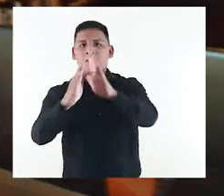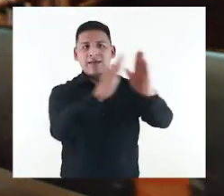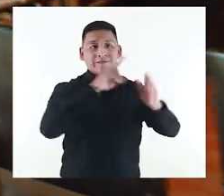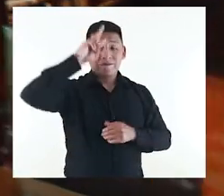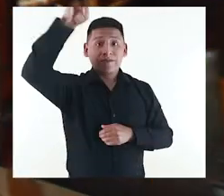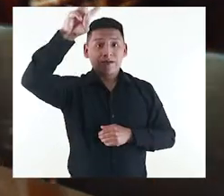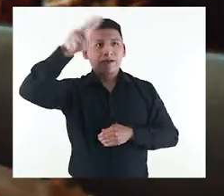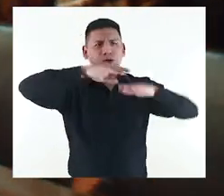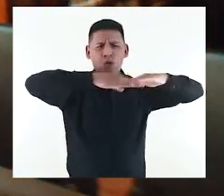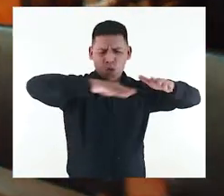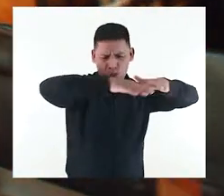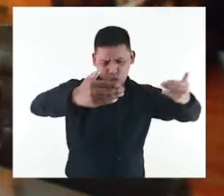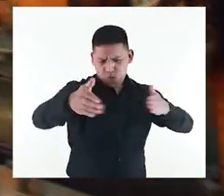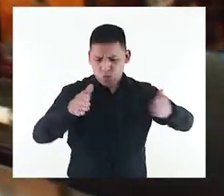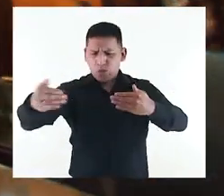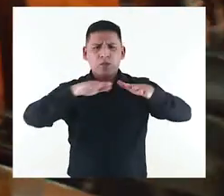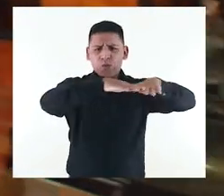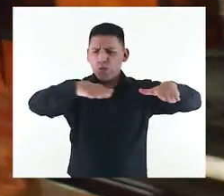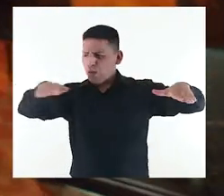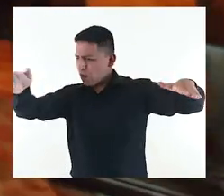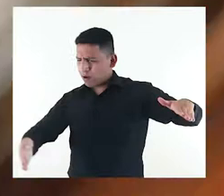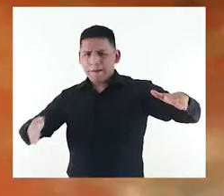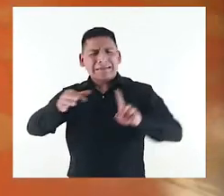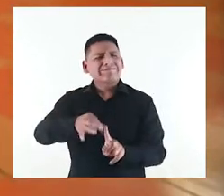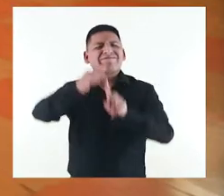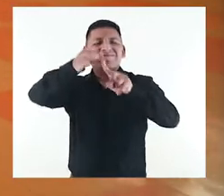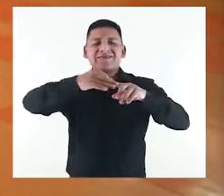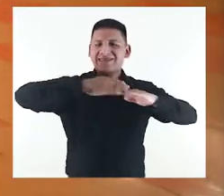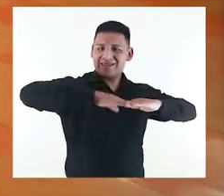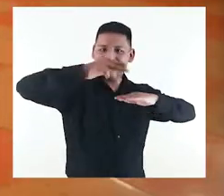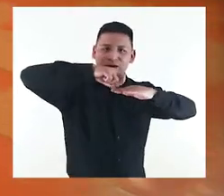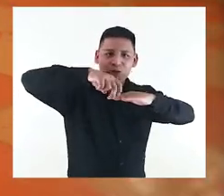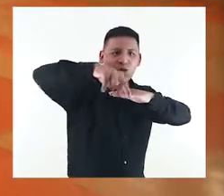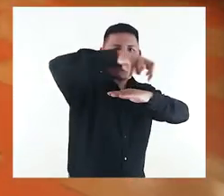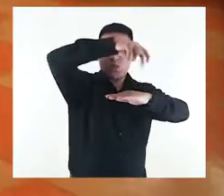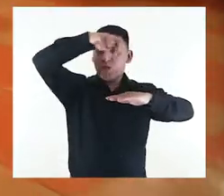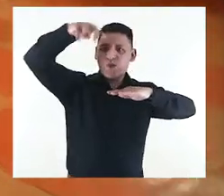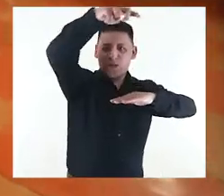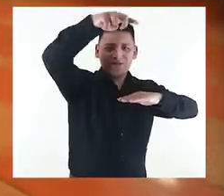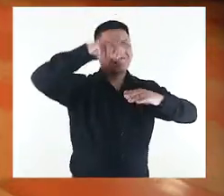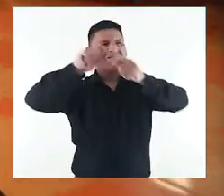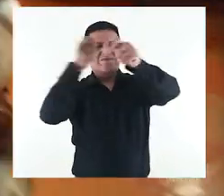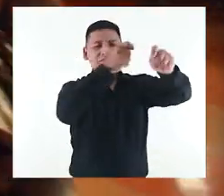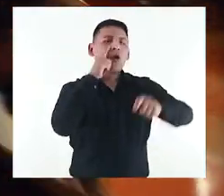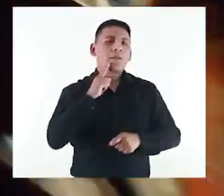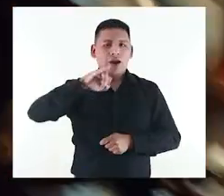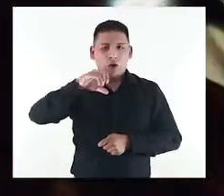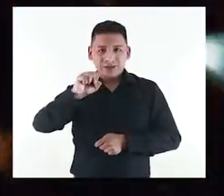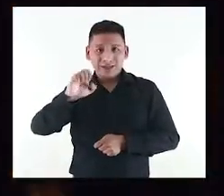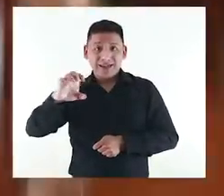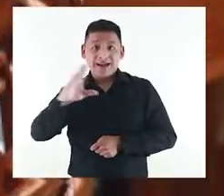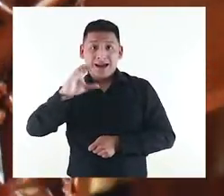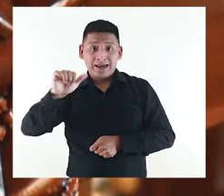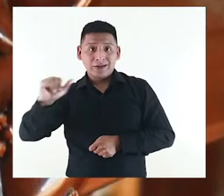bibliotecas del Perú. Un trabajo de panelería y evanistería donde la joya es la escalera de caracol realizada por el maestro José